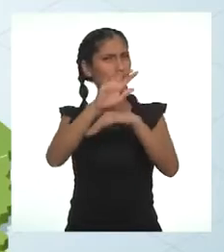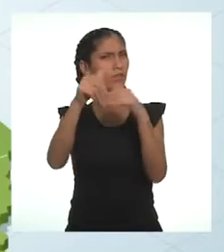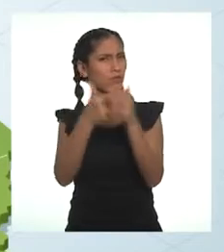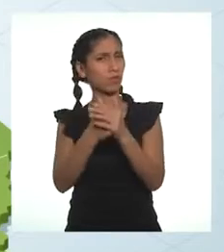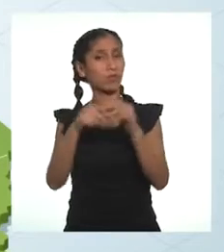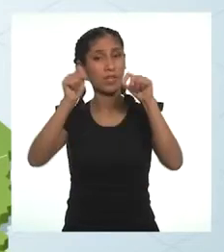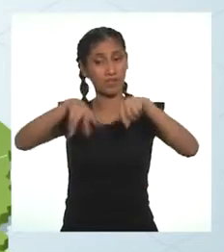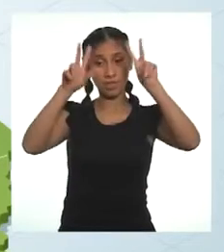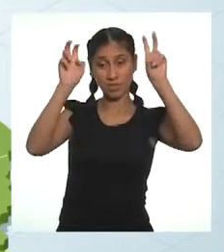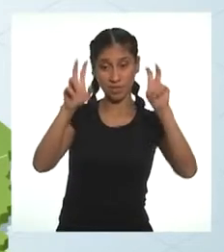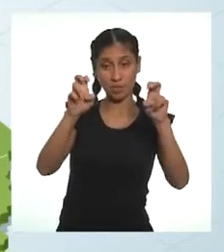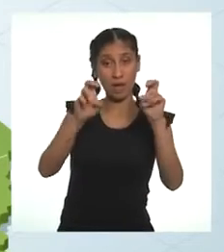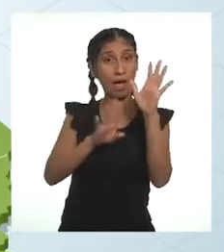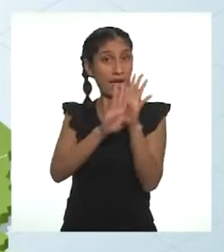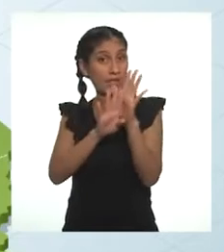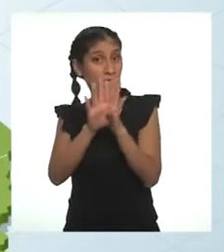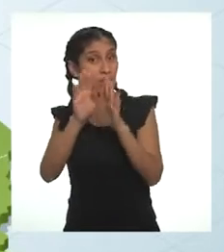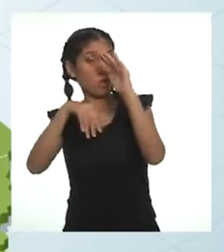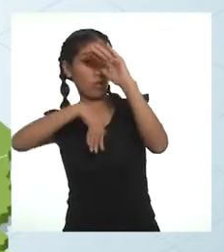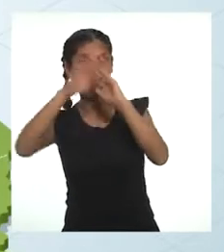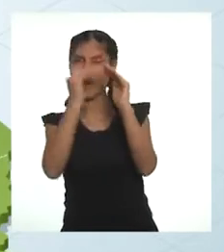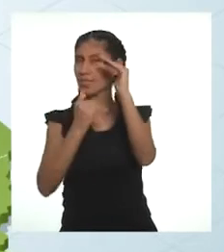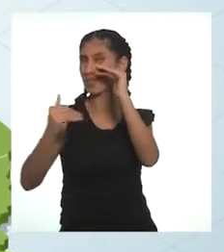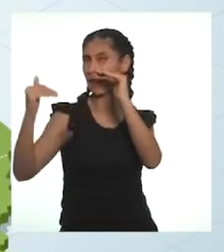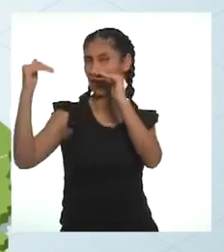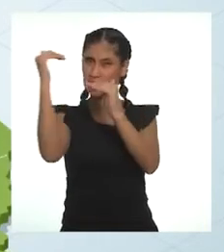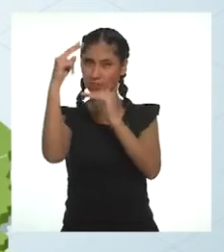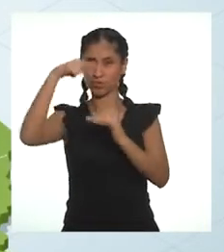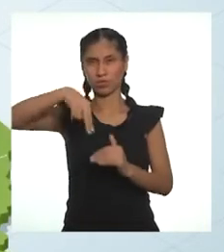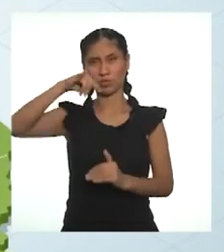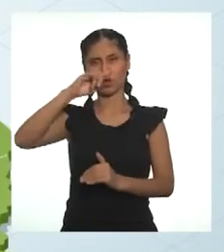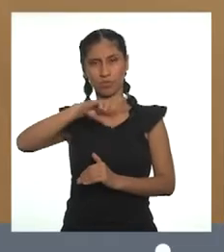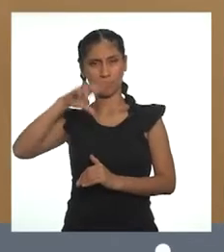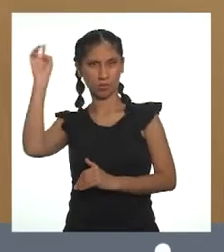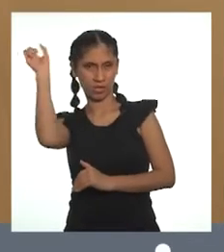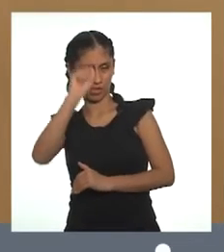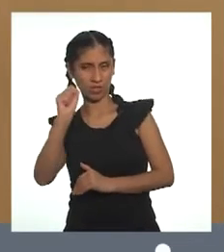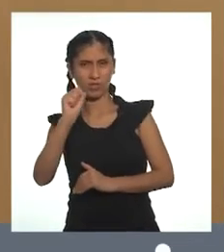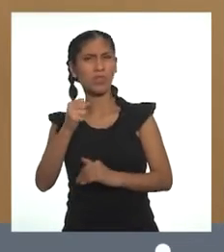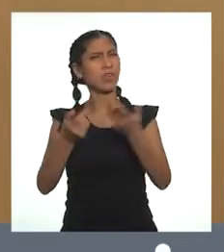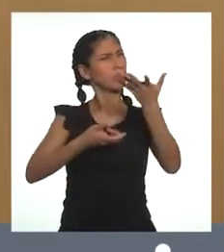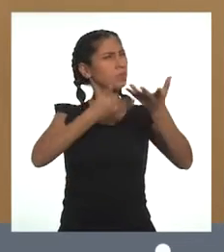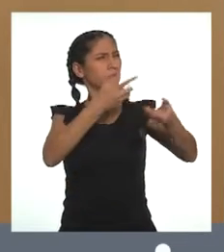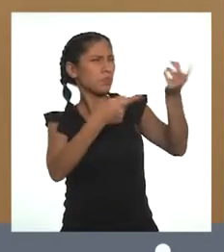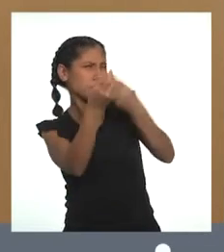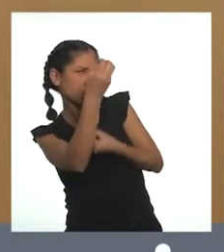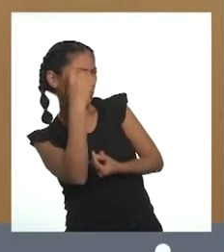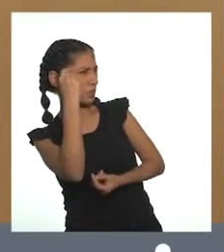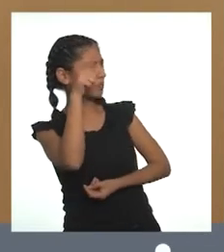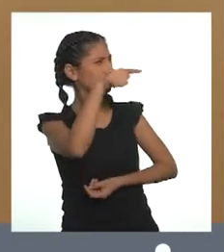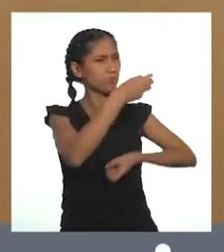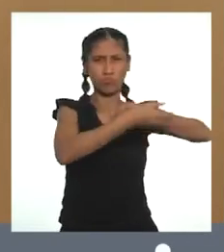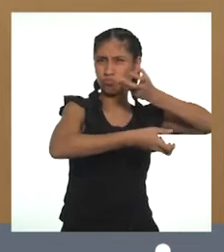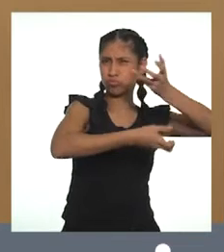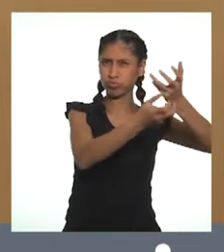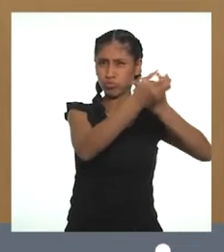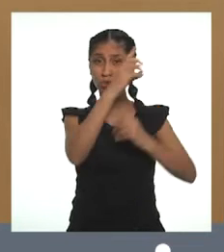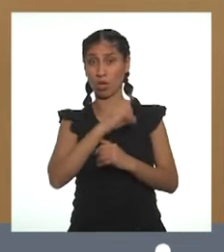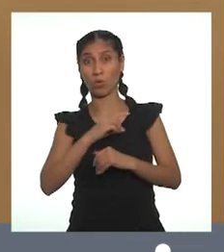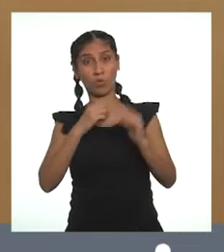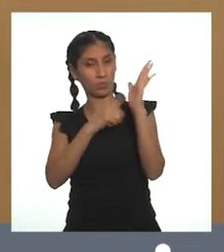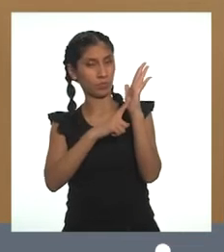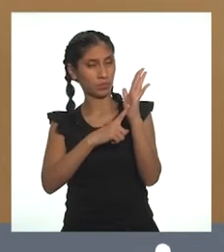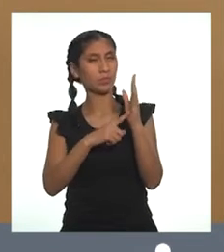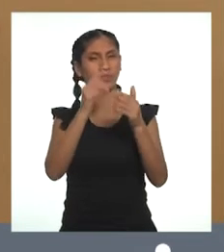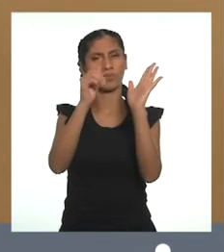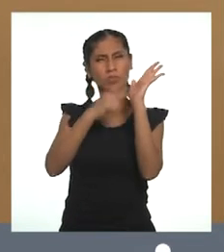Es decir, este tema ha escalado a los más altos niveles de debate. Es correcto, Mario. Cuando la Asamblea General